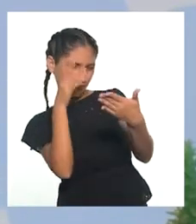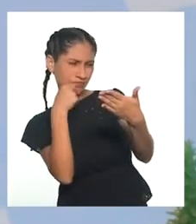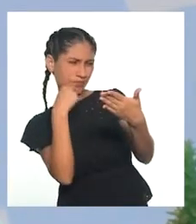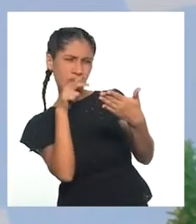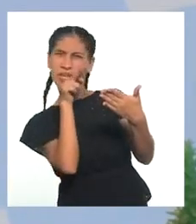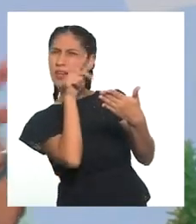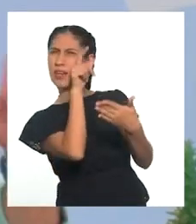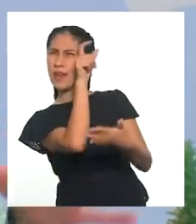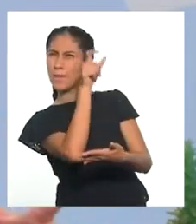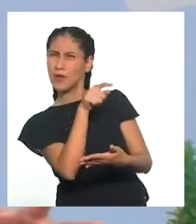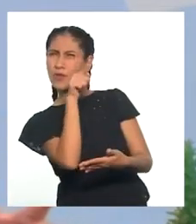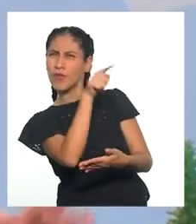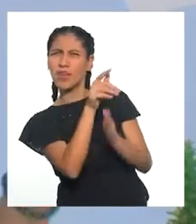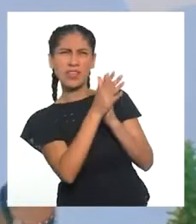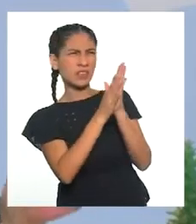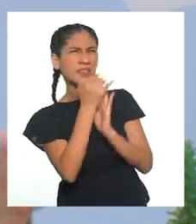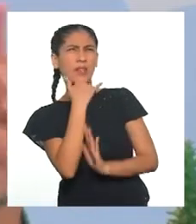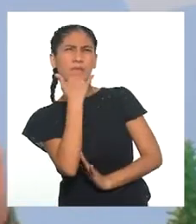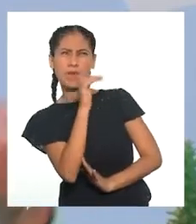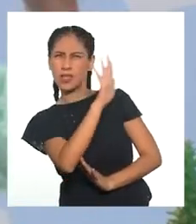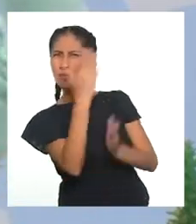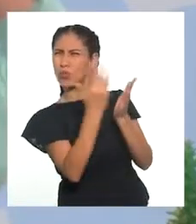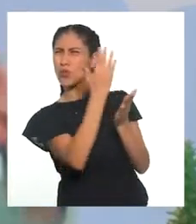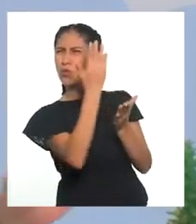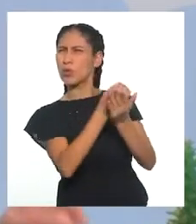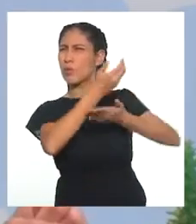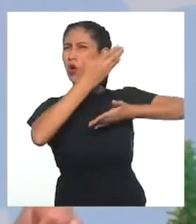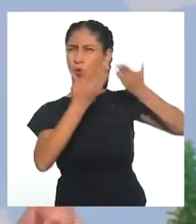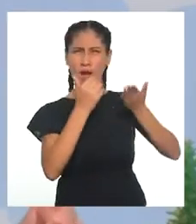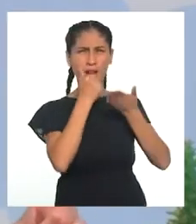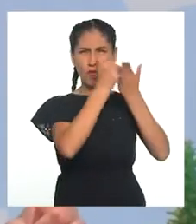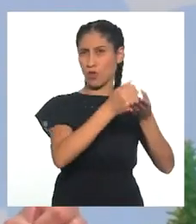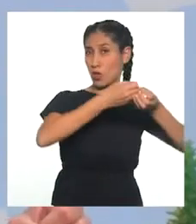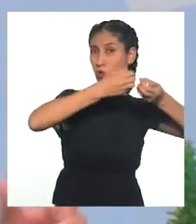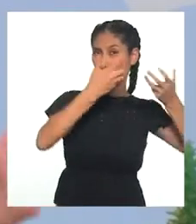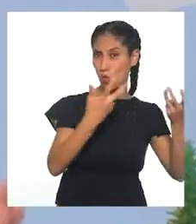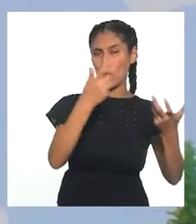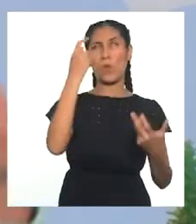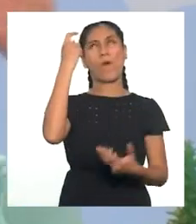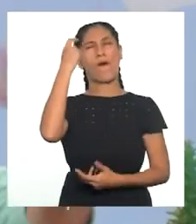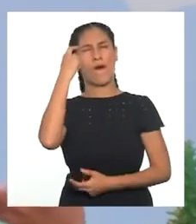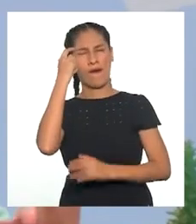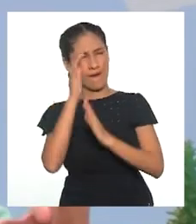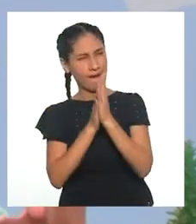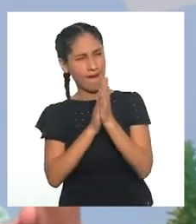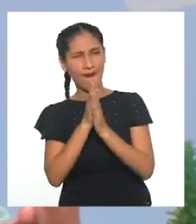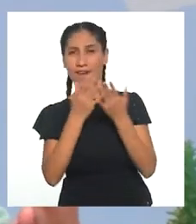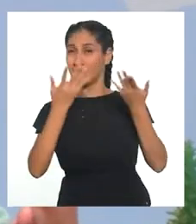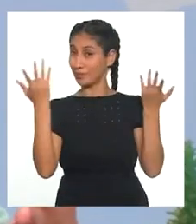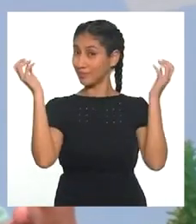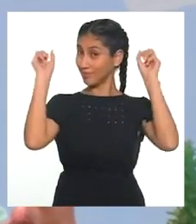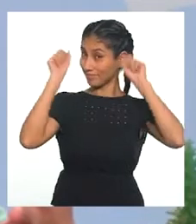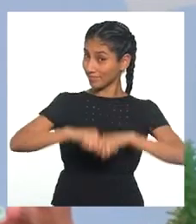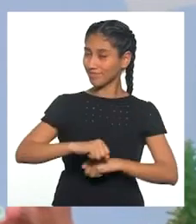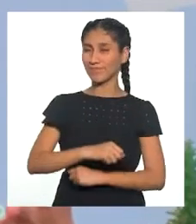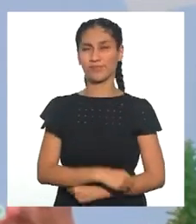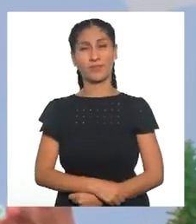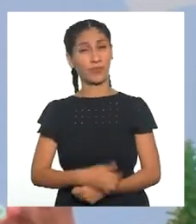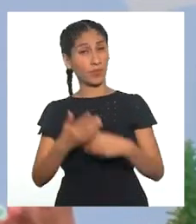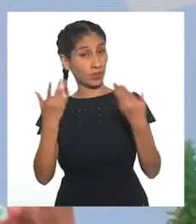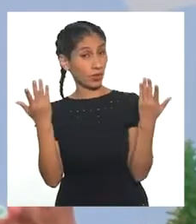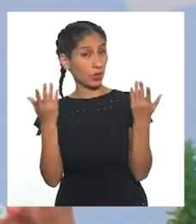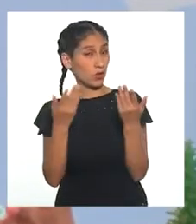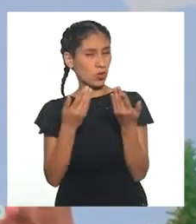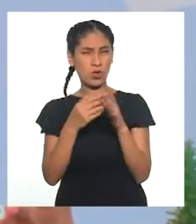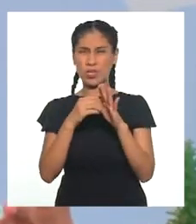problemas en nuestros alrededores y luego también hay que ser muy creativo al momento de proponer soluciones. Así es. La manera